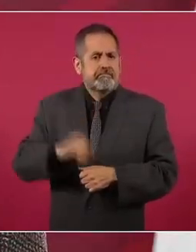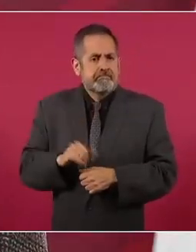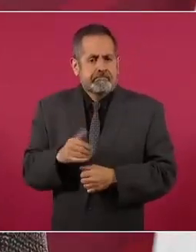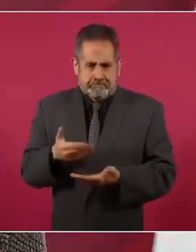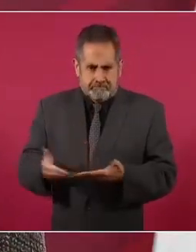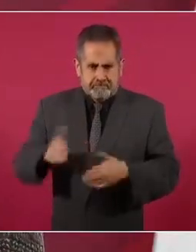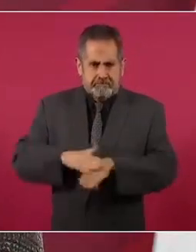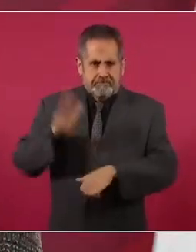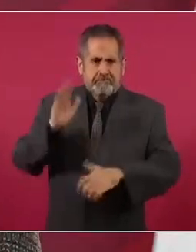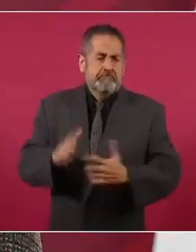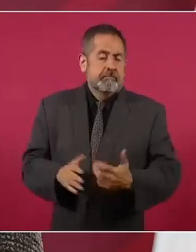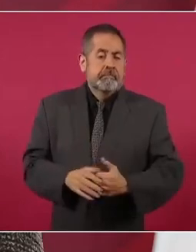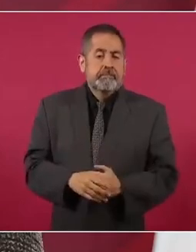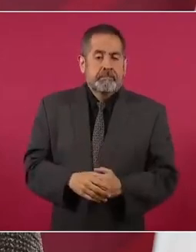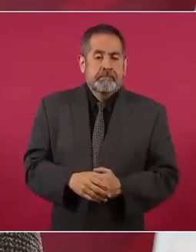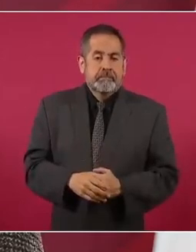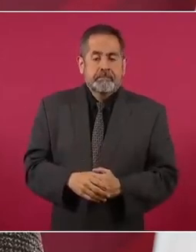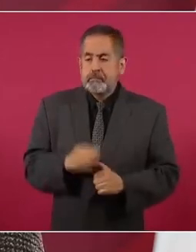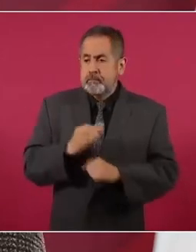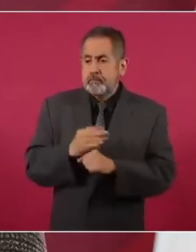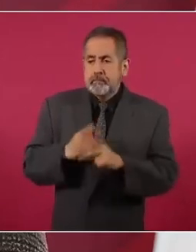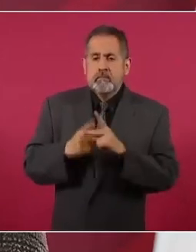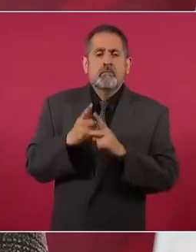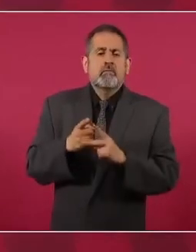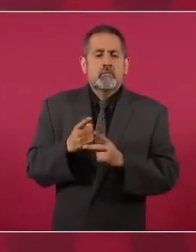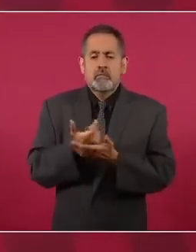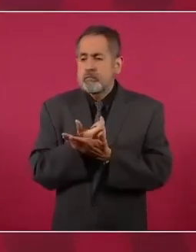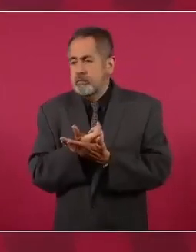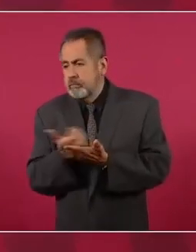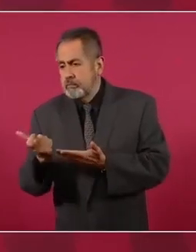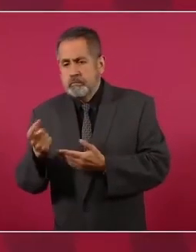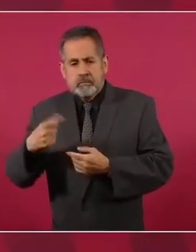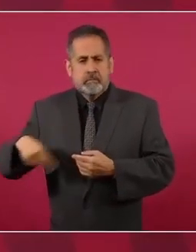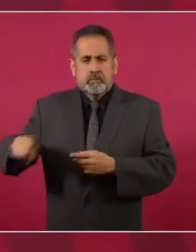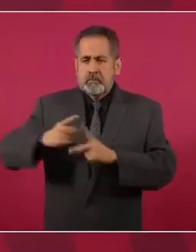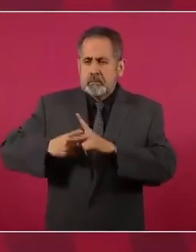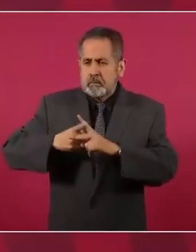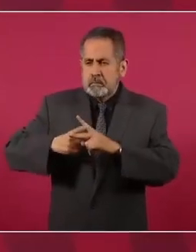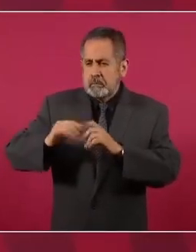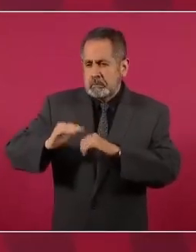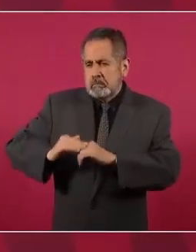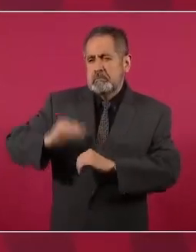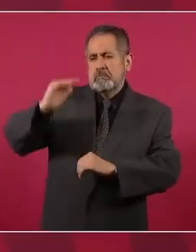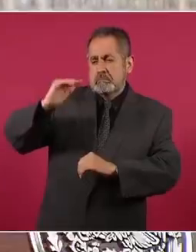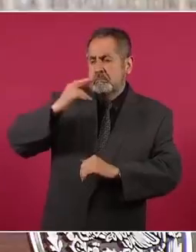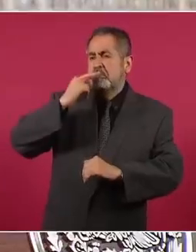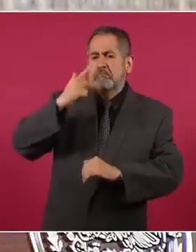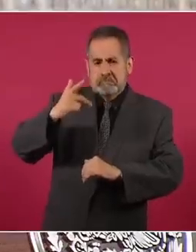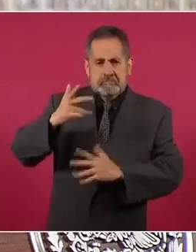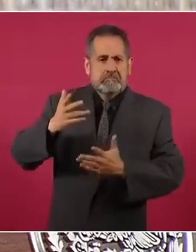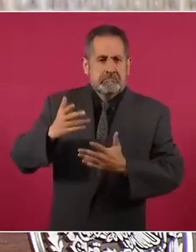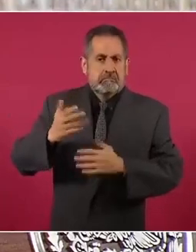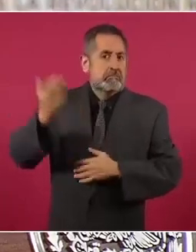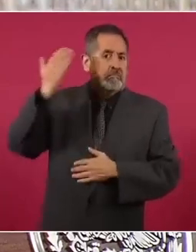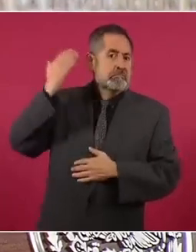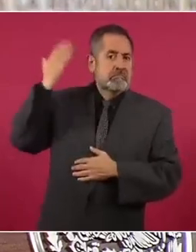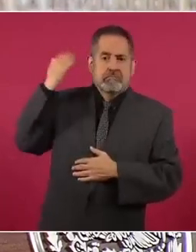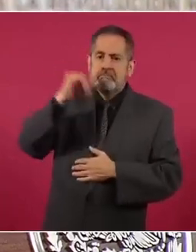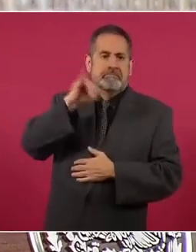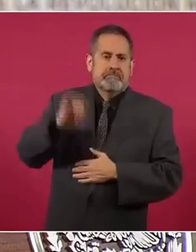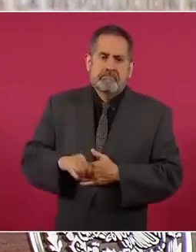y el promedio de salario es el más alto como nunca.